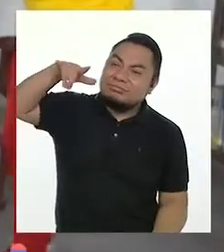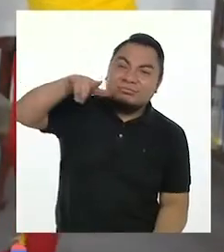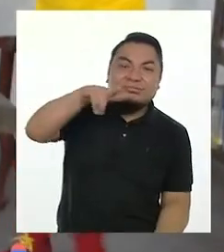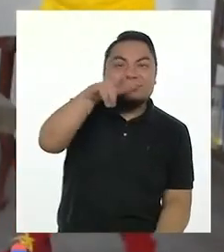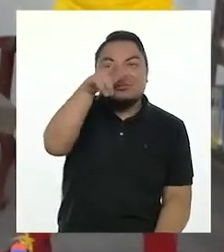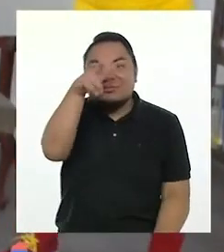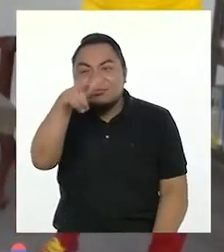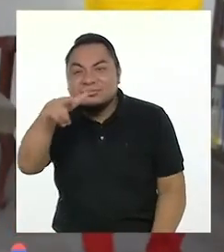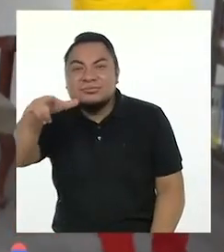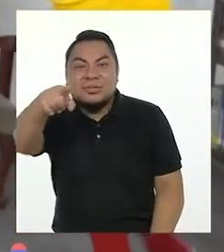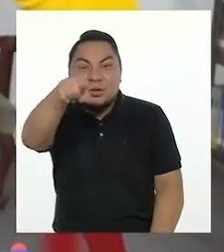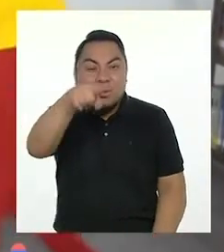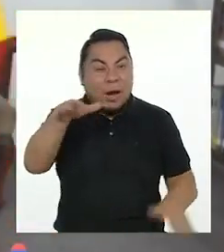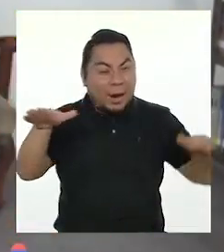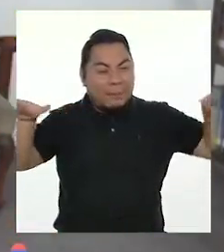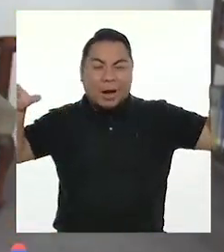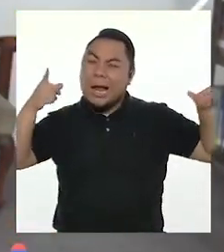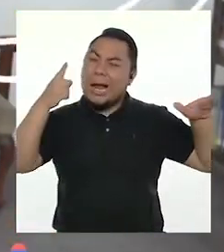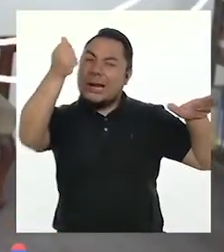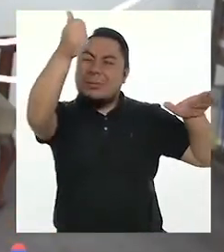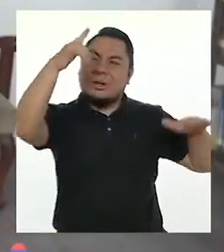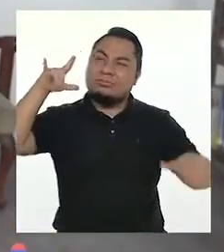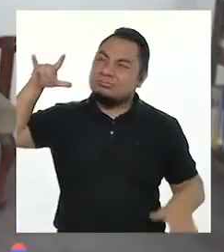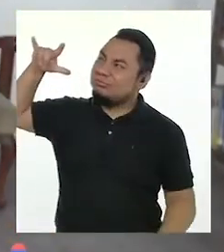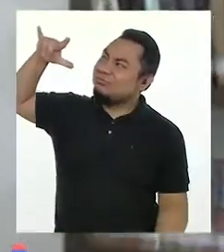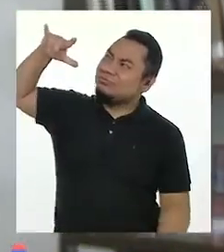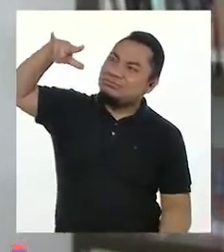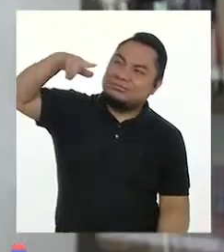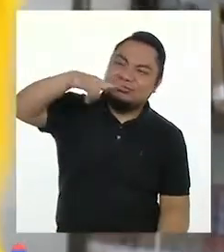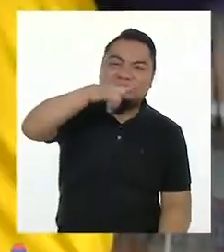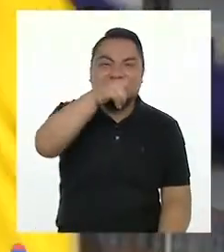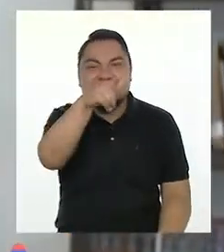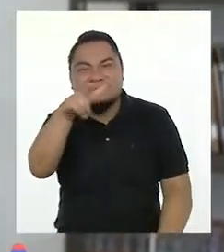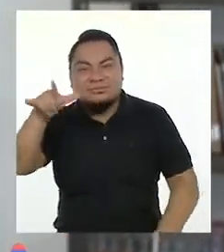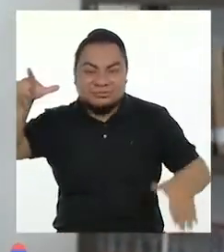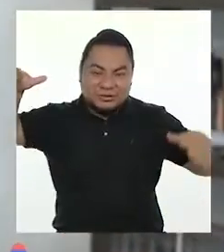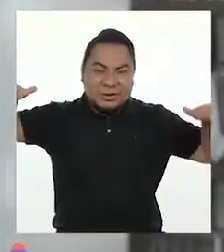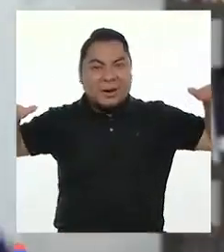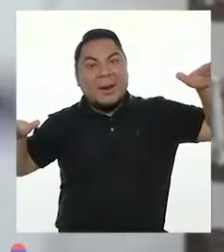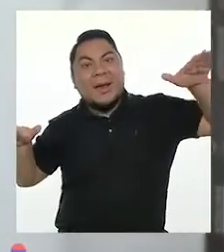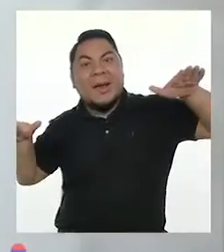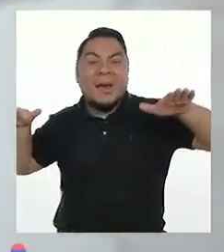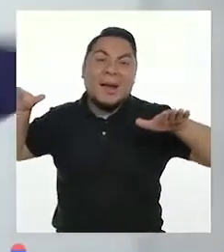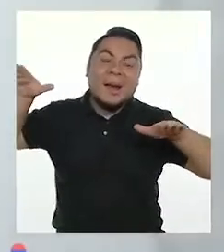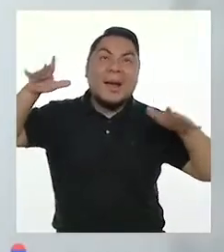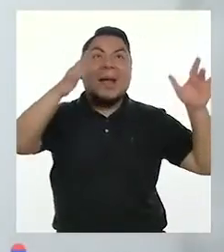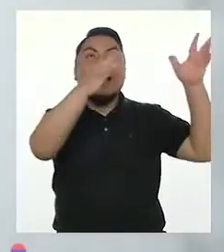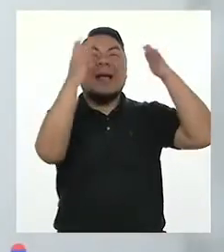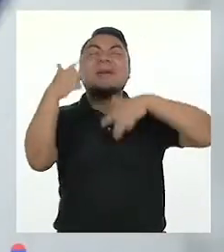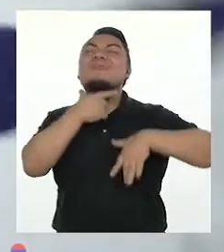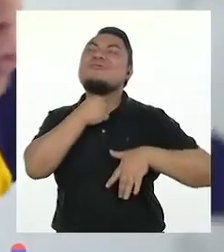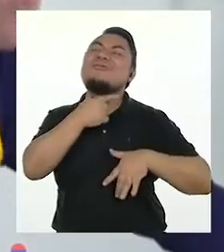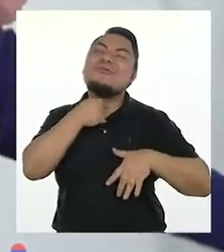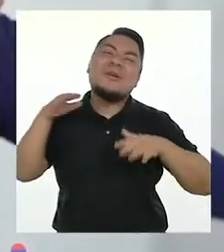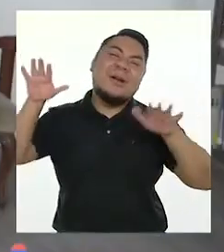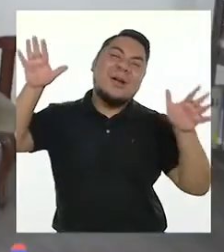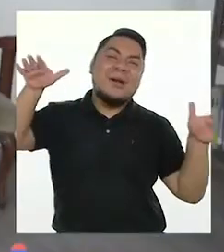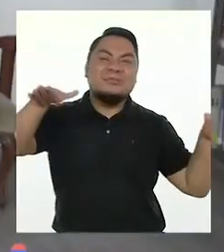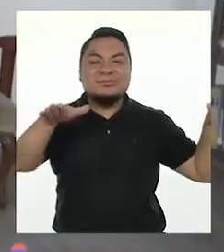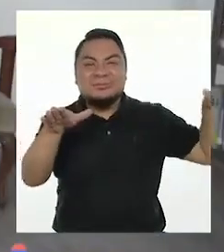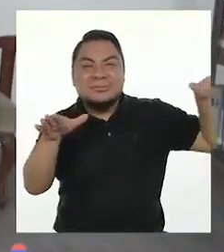¡Soy un avión muy veloz! ¡Muy bueno por los aires! ¡Me encanta volar!